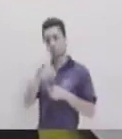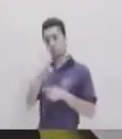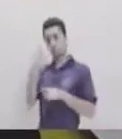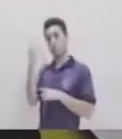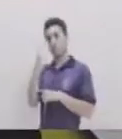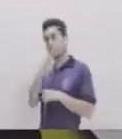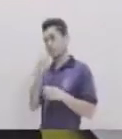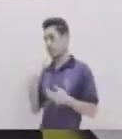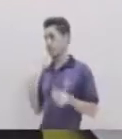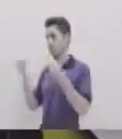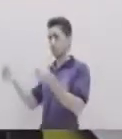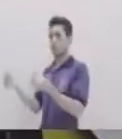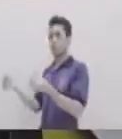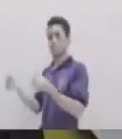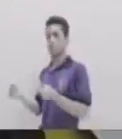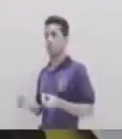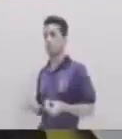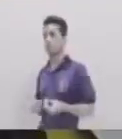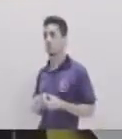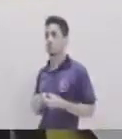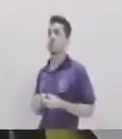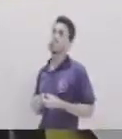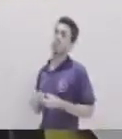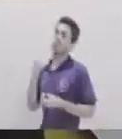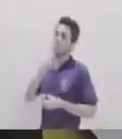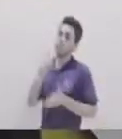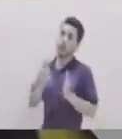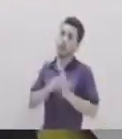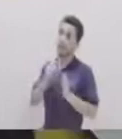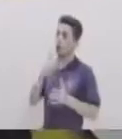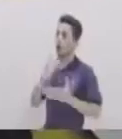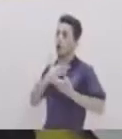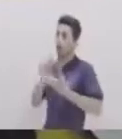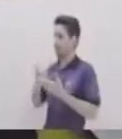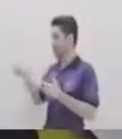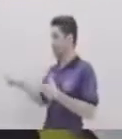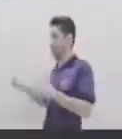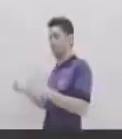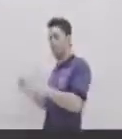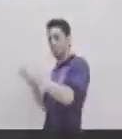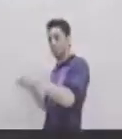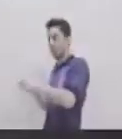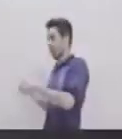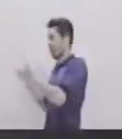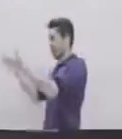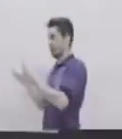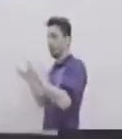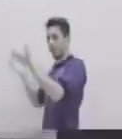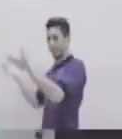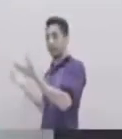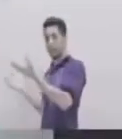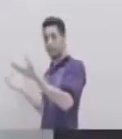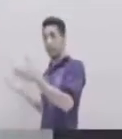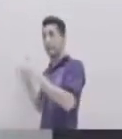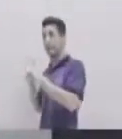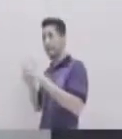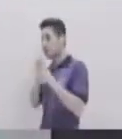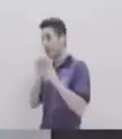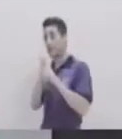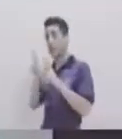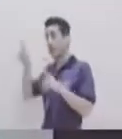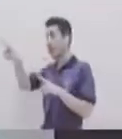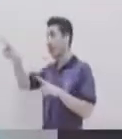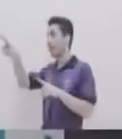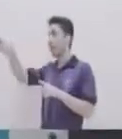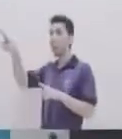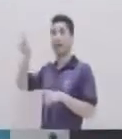confirmes La entrega De tu producto Es cierto cierto que tú confías En la persona Que está despachando Pero tu cliente Se debe sentir